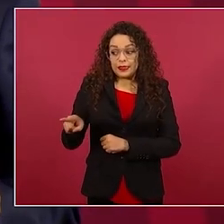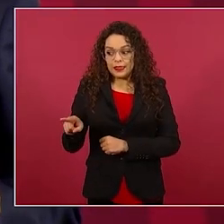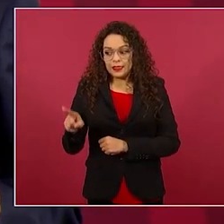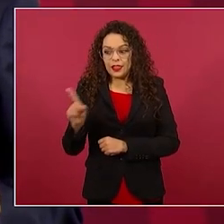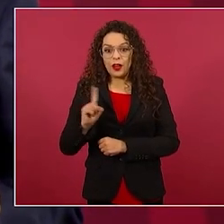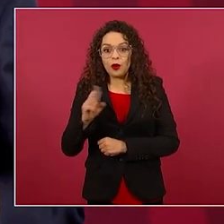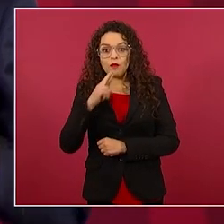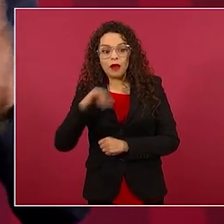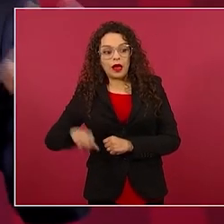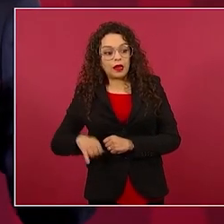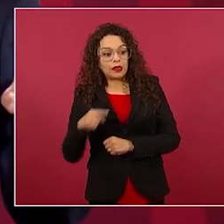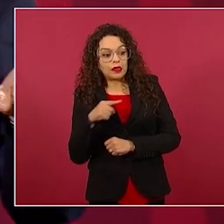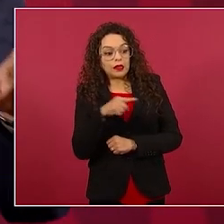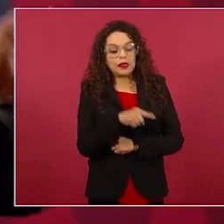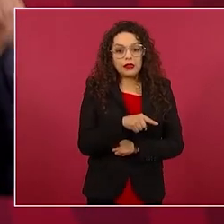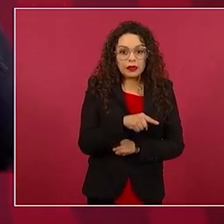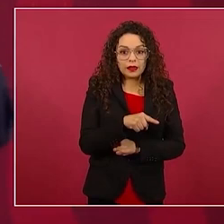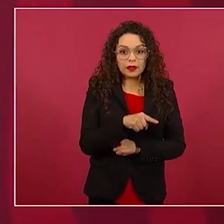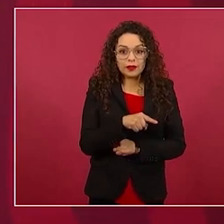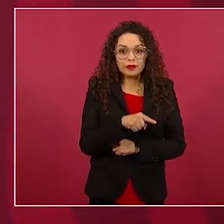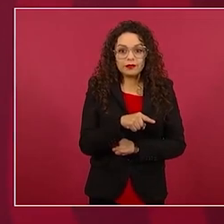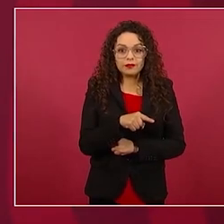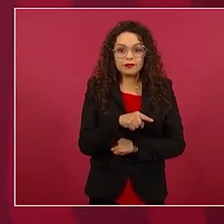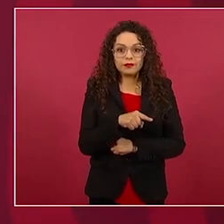Se vuelven feministas,